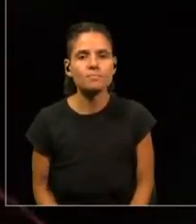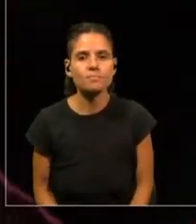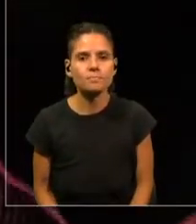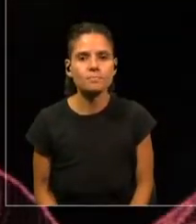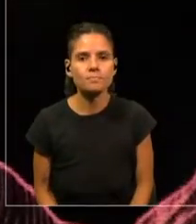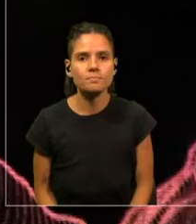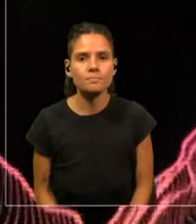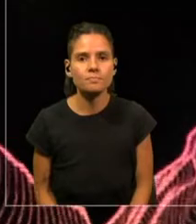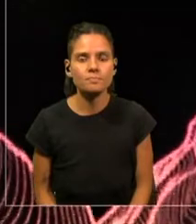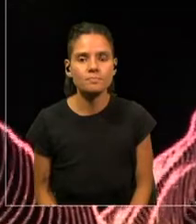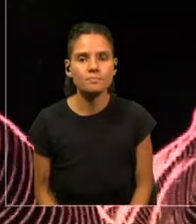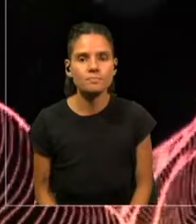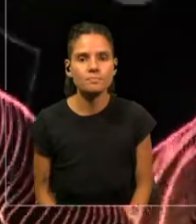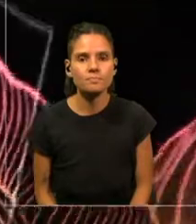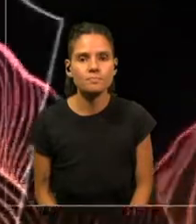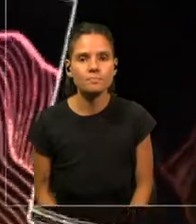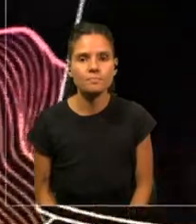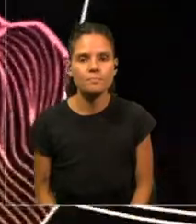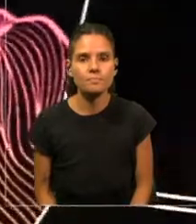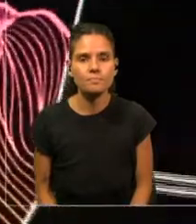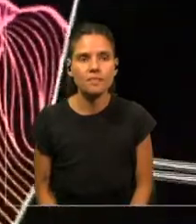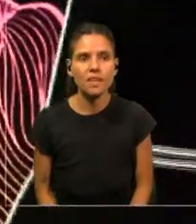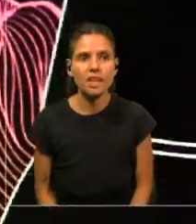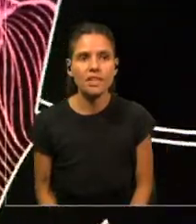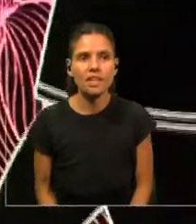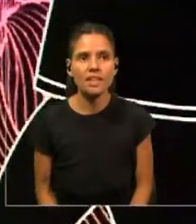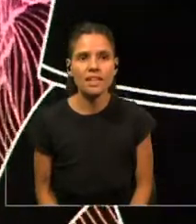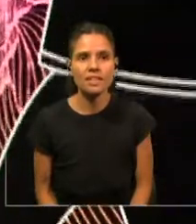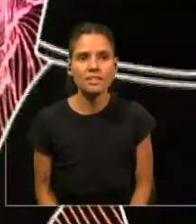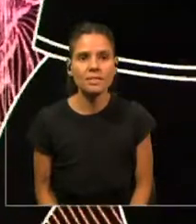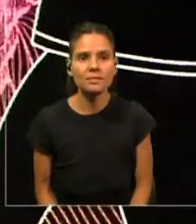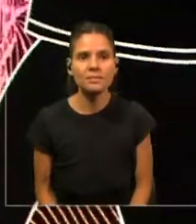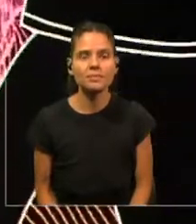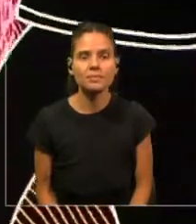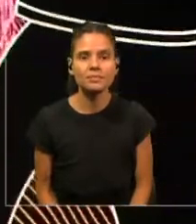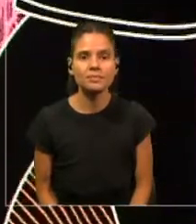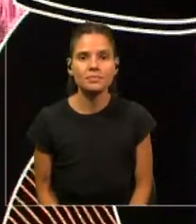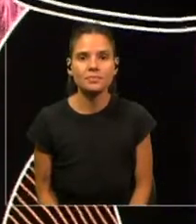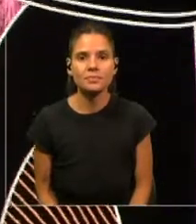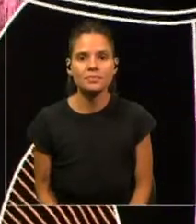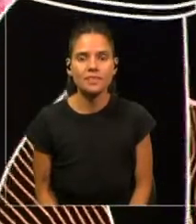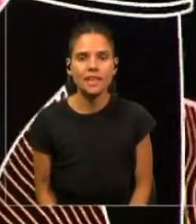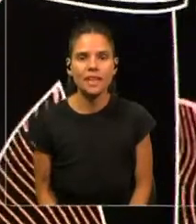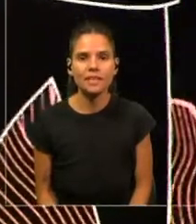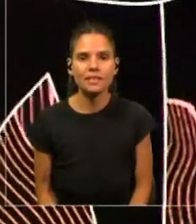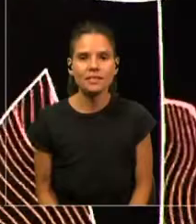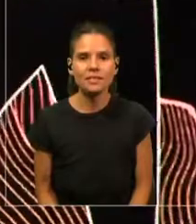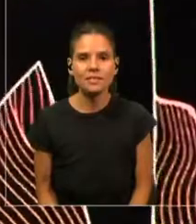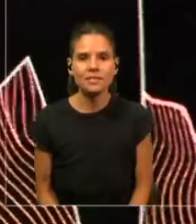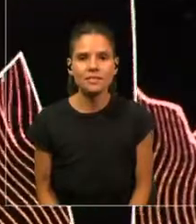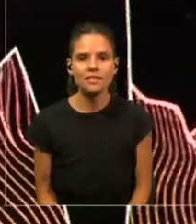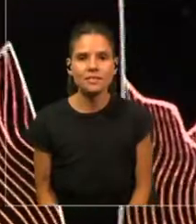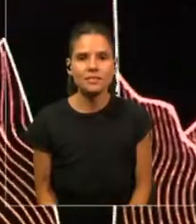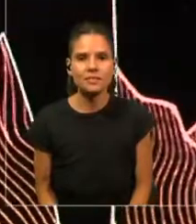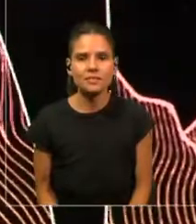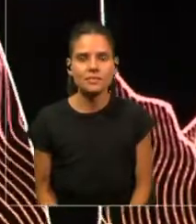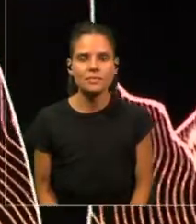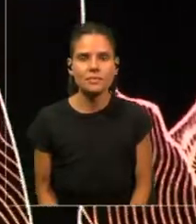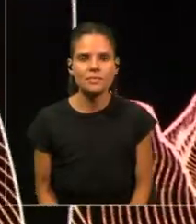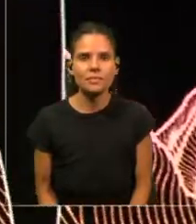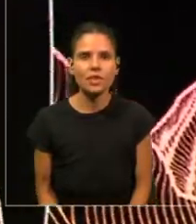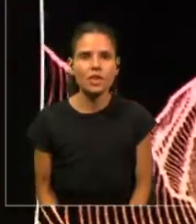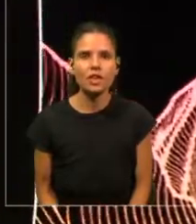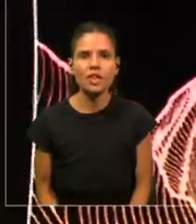robots, teníamos historias de robots. Y estos van hace mucho tiempo para atrás, como en la época de los griegos. Por